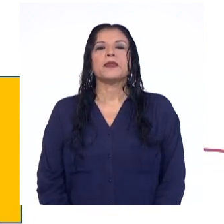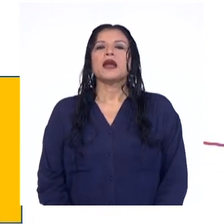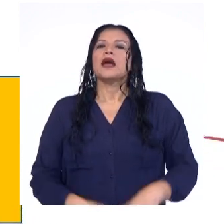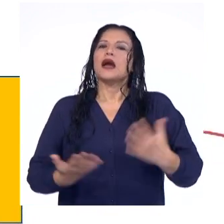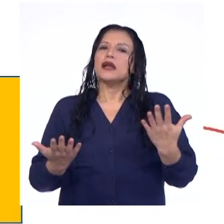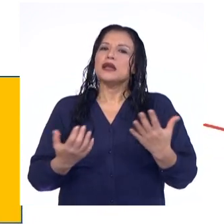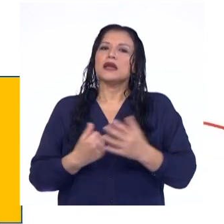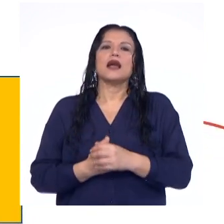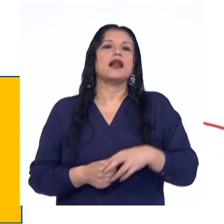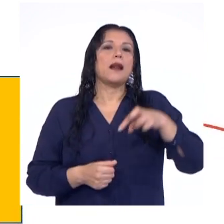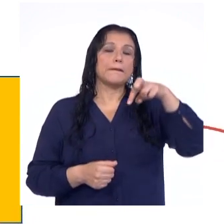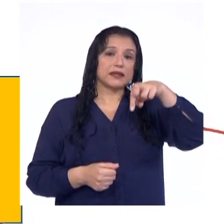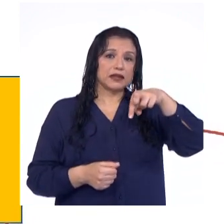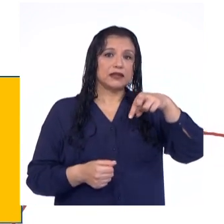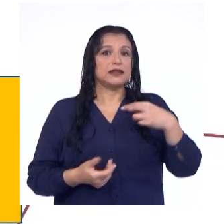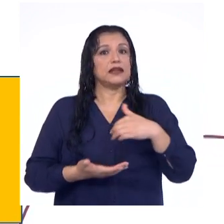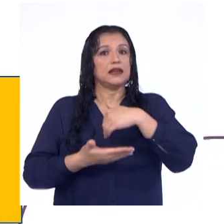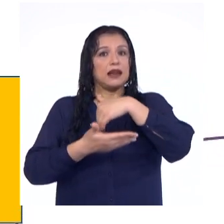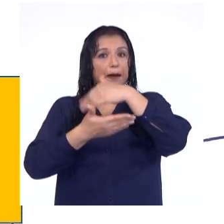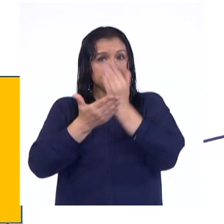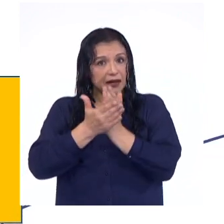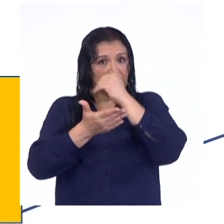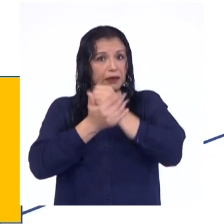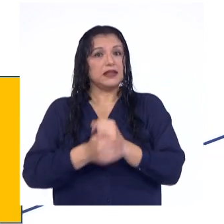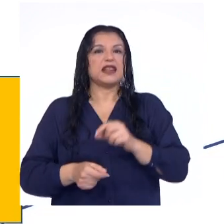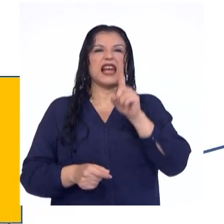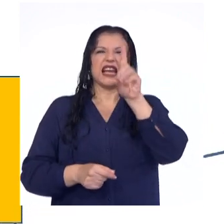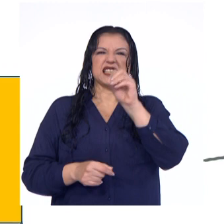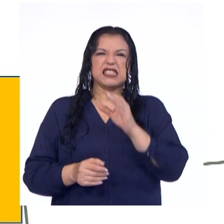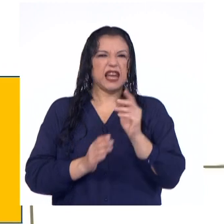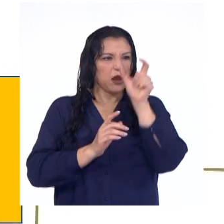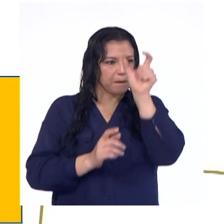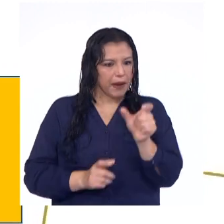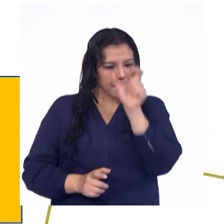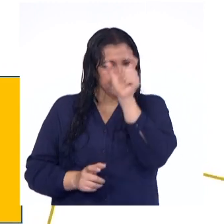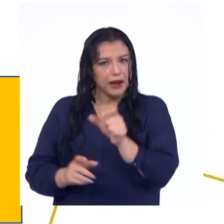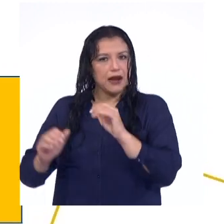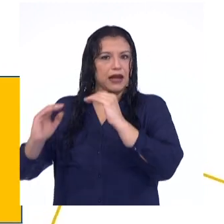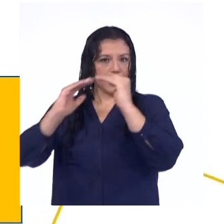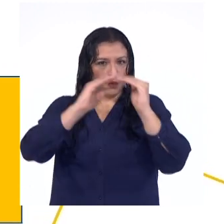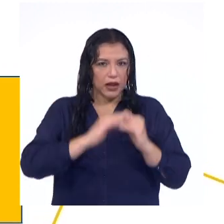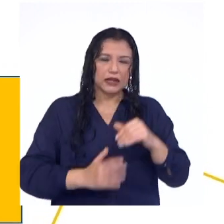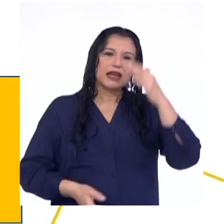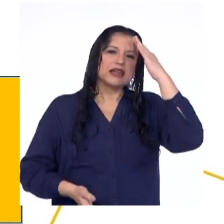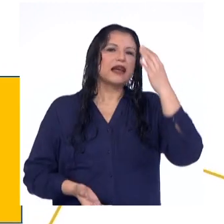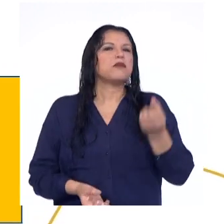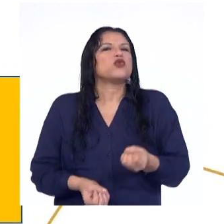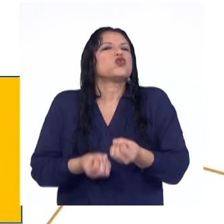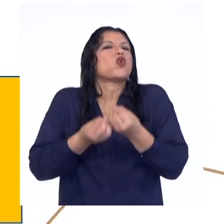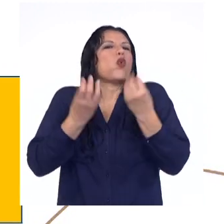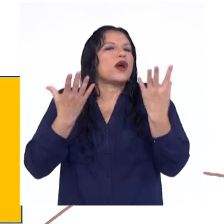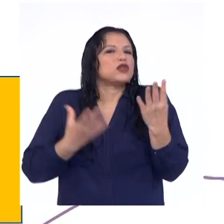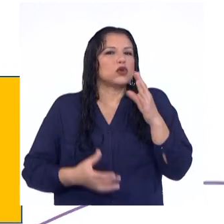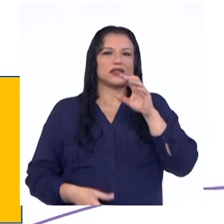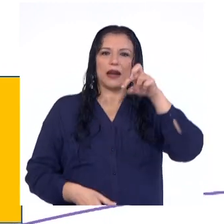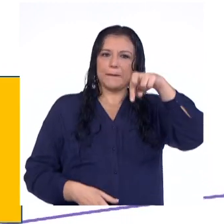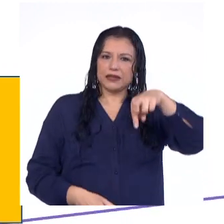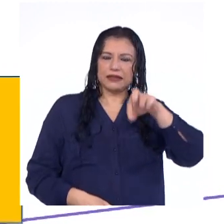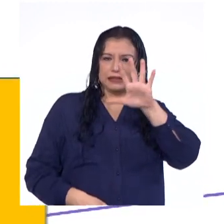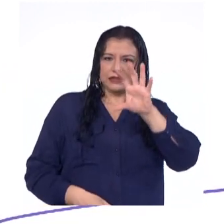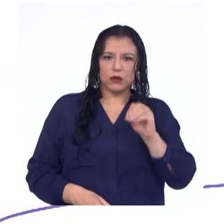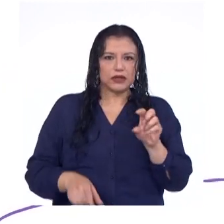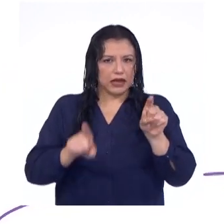percentil divide a la población en 100 partes iguales. Esto quiere decir que si calculamos el percentil 50, es